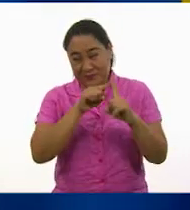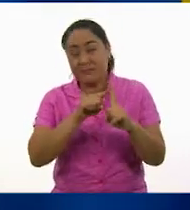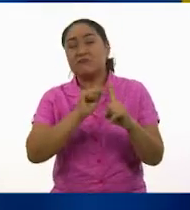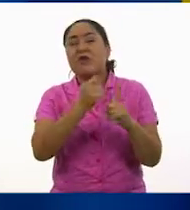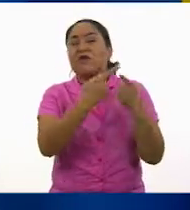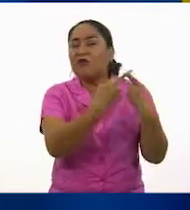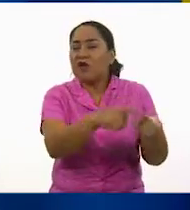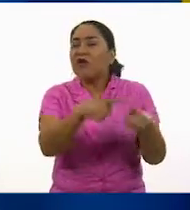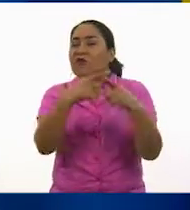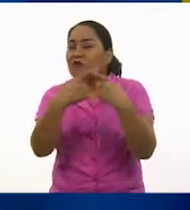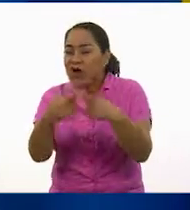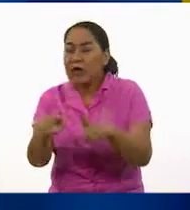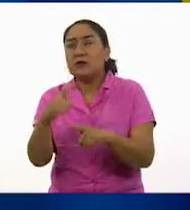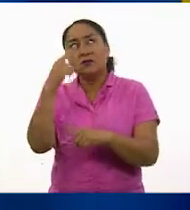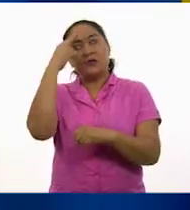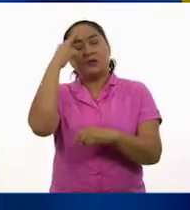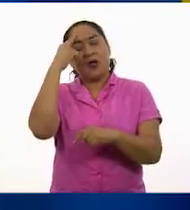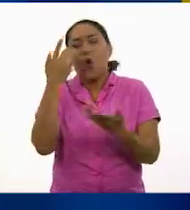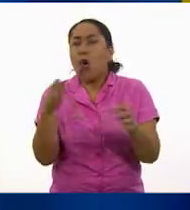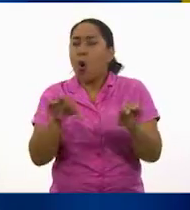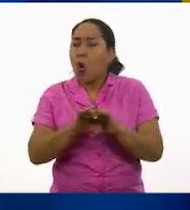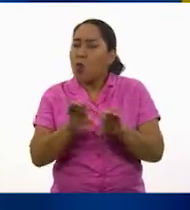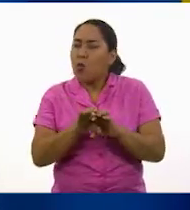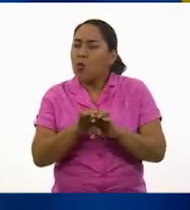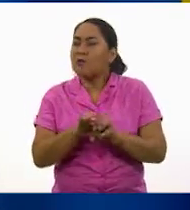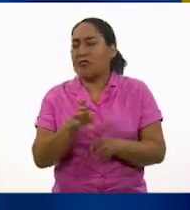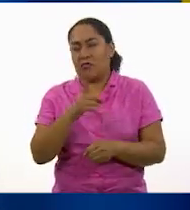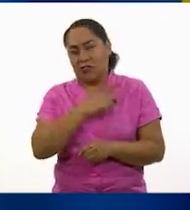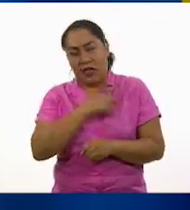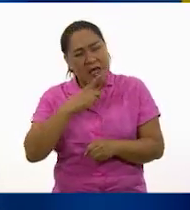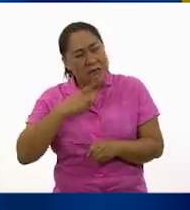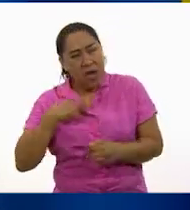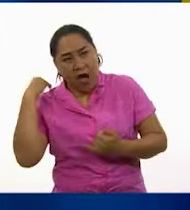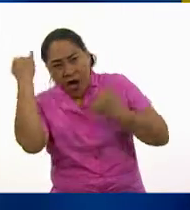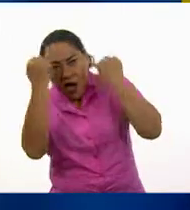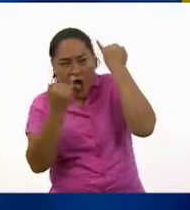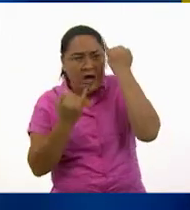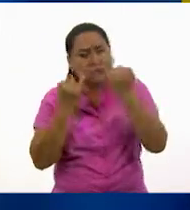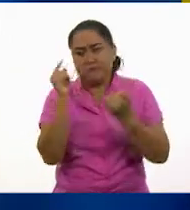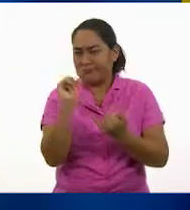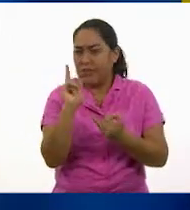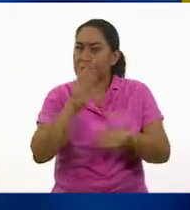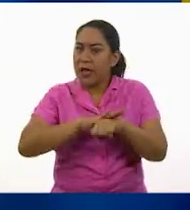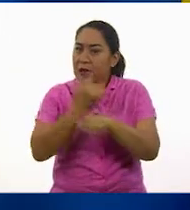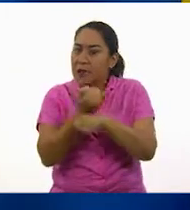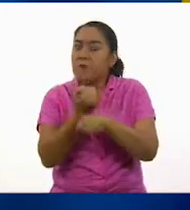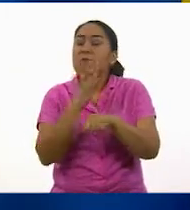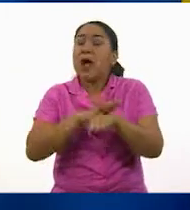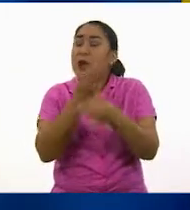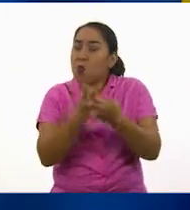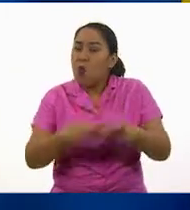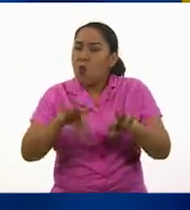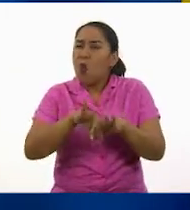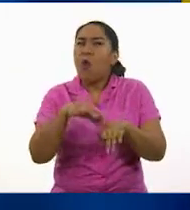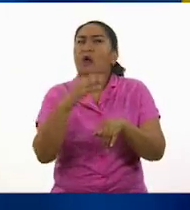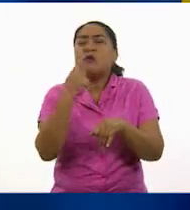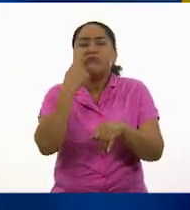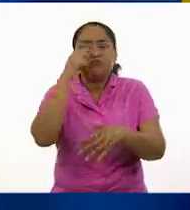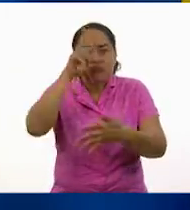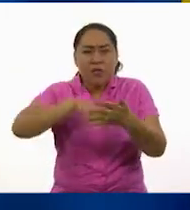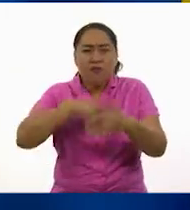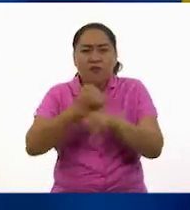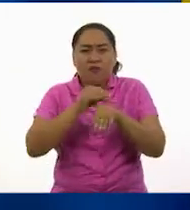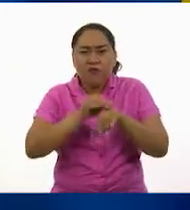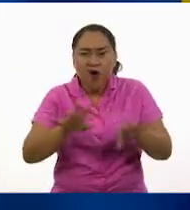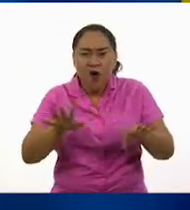de casos, una de las mejores maneras de enfrentarse a los prejuicios es con información y empatía. El